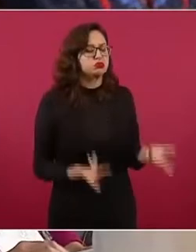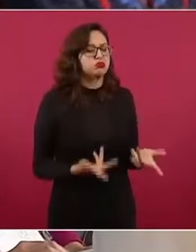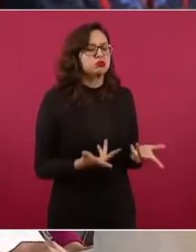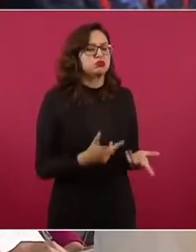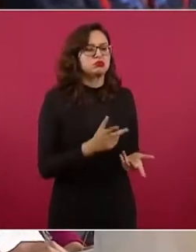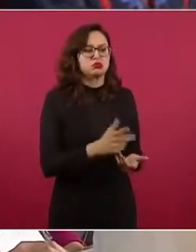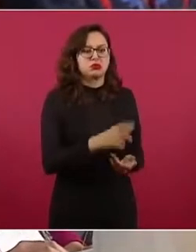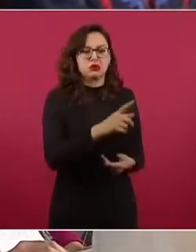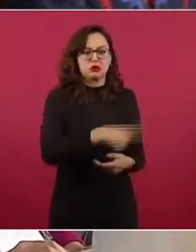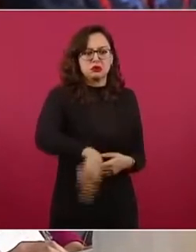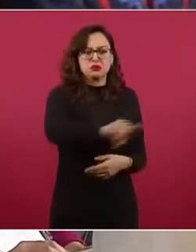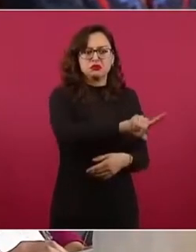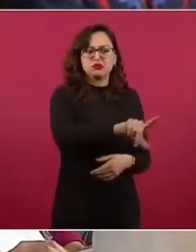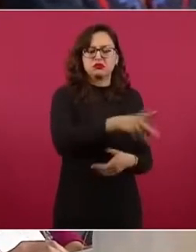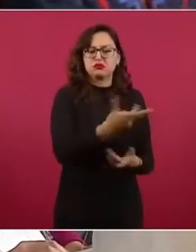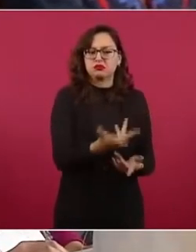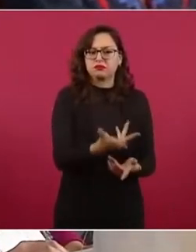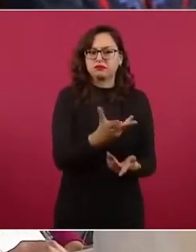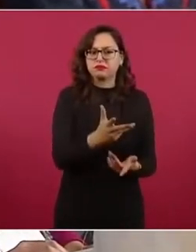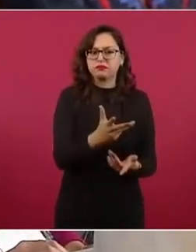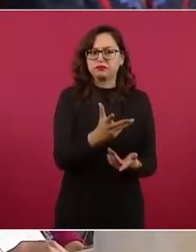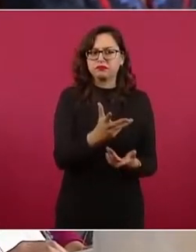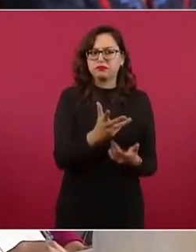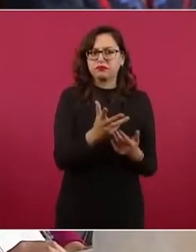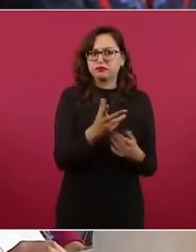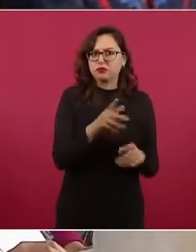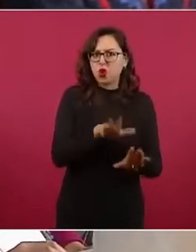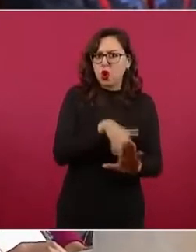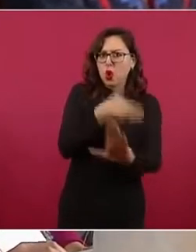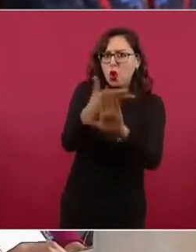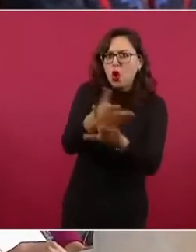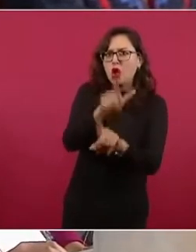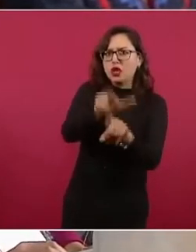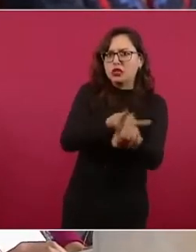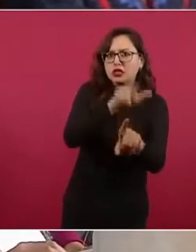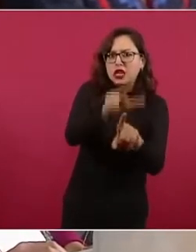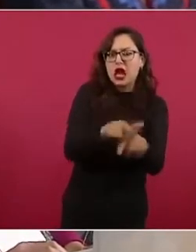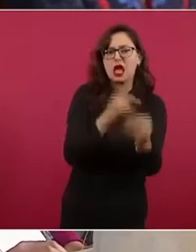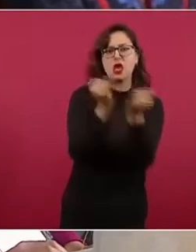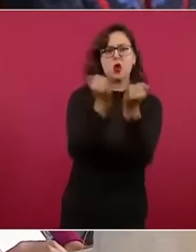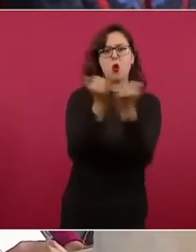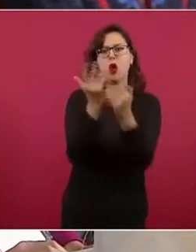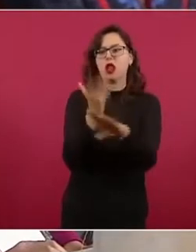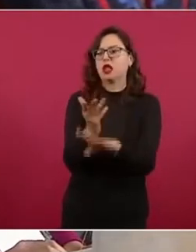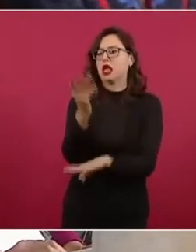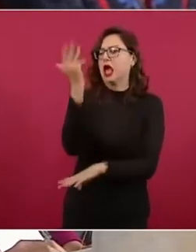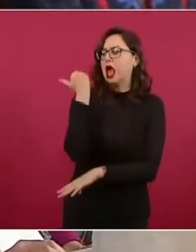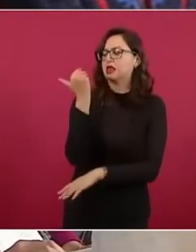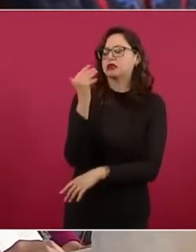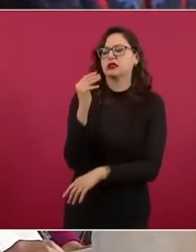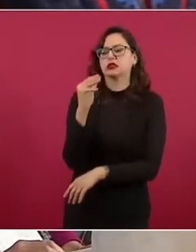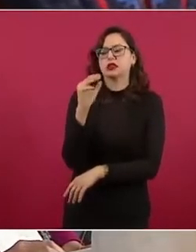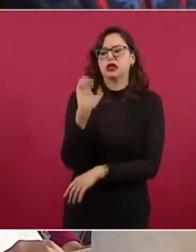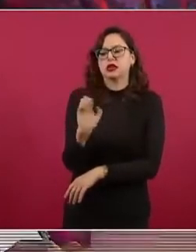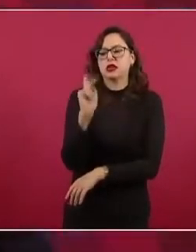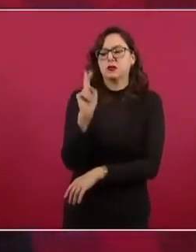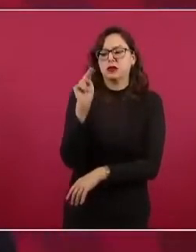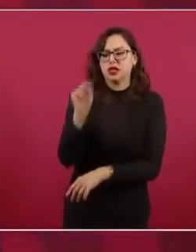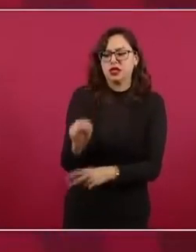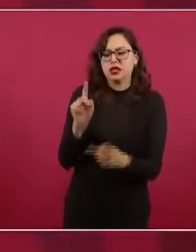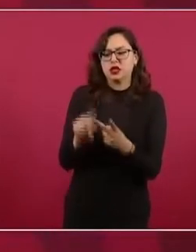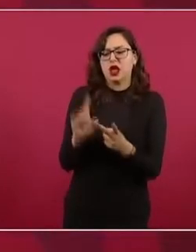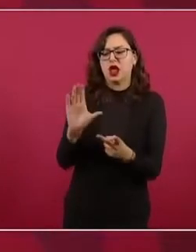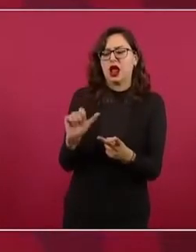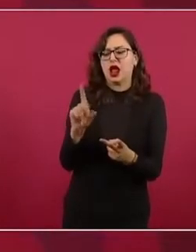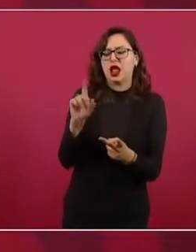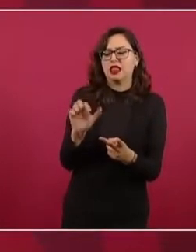lupa en la misma manera que pusieron bajo la lupa Enrique Peñineto y Calderón antes. ¿Cómo, cómo? No te entendí.